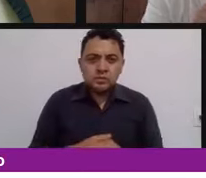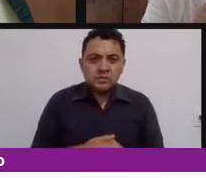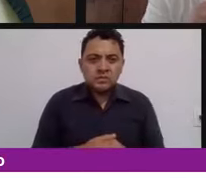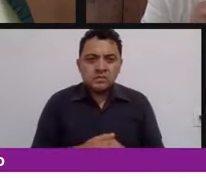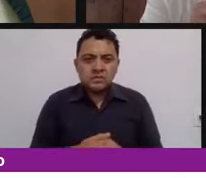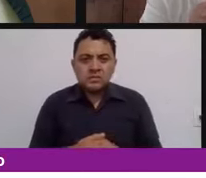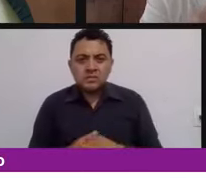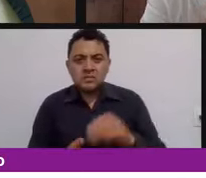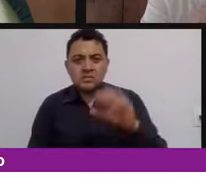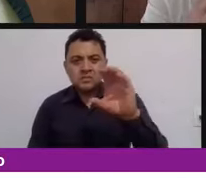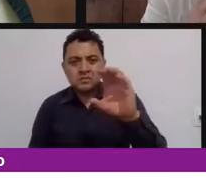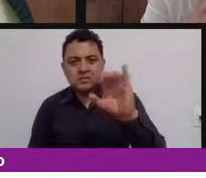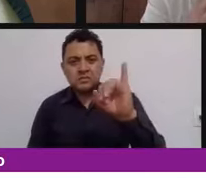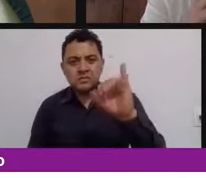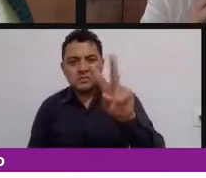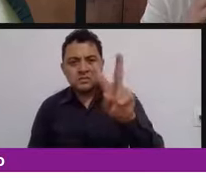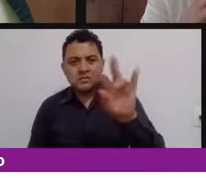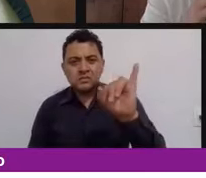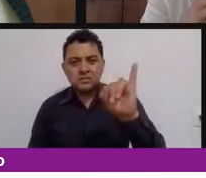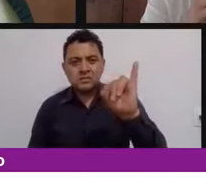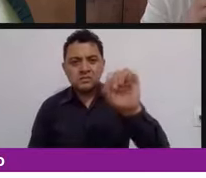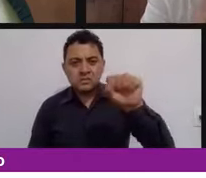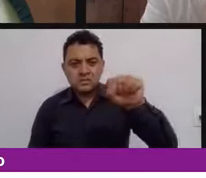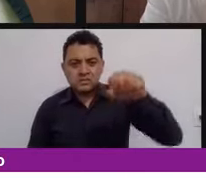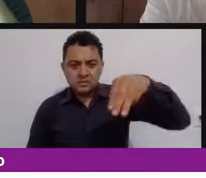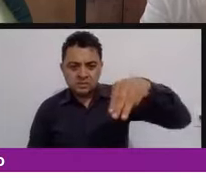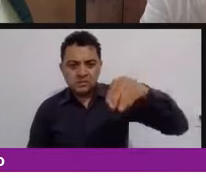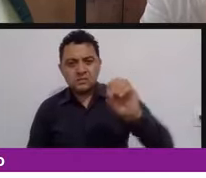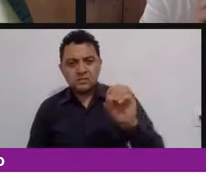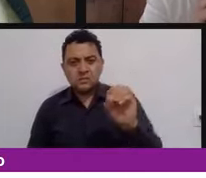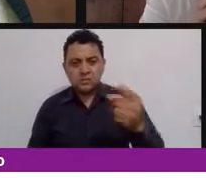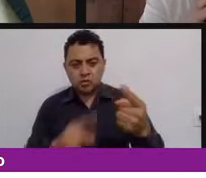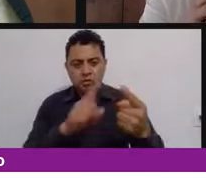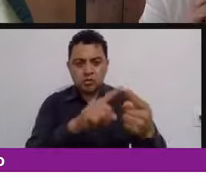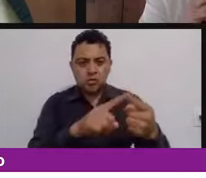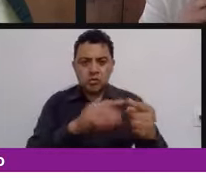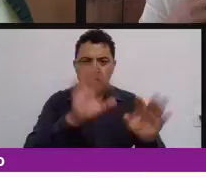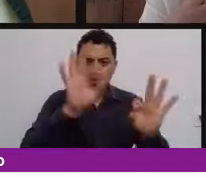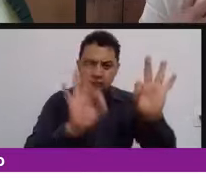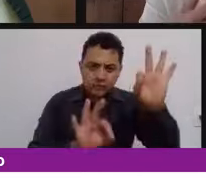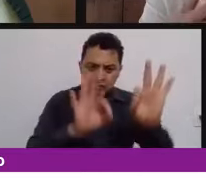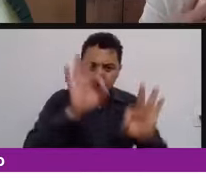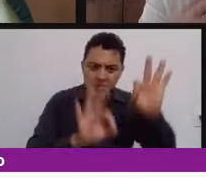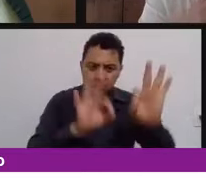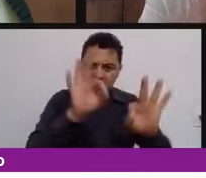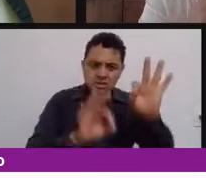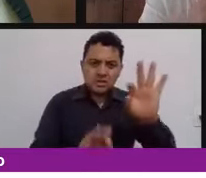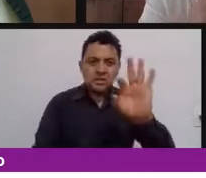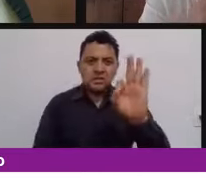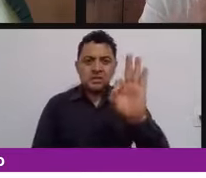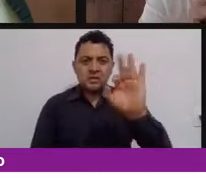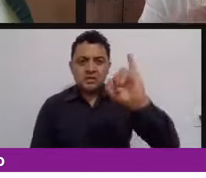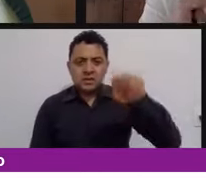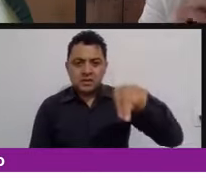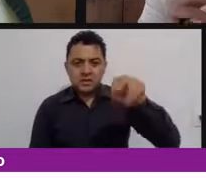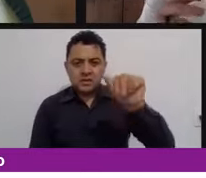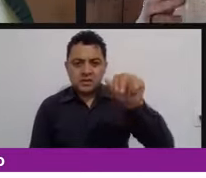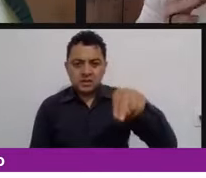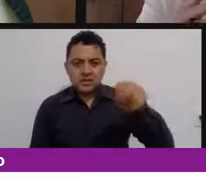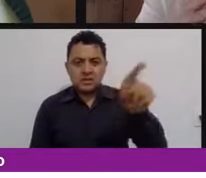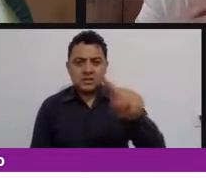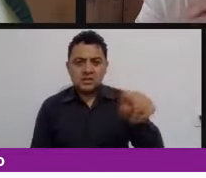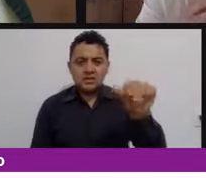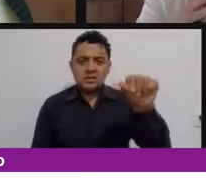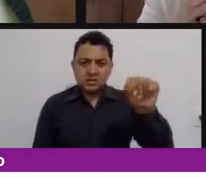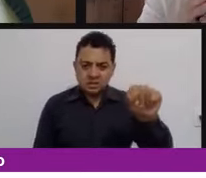quitado nadie nos habla de finanzas nadie nos enseña a que cuando tú sales y empiezas a trabajar te dicen cuál es